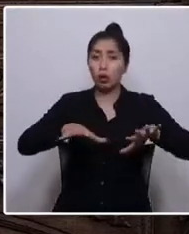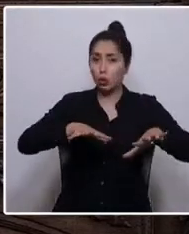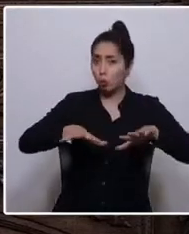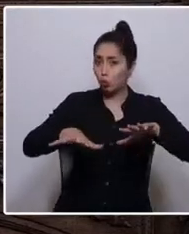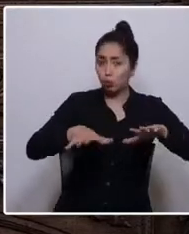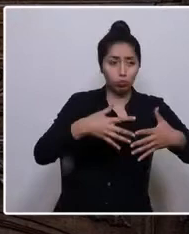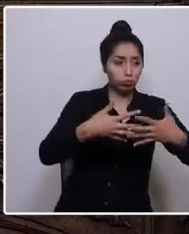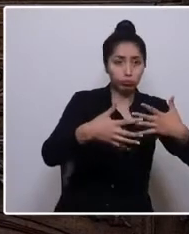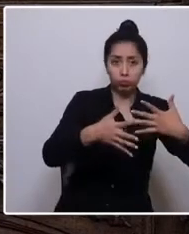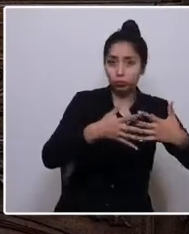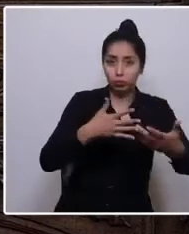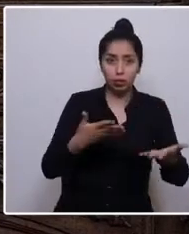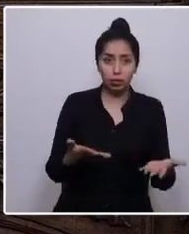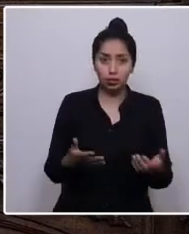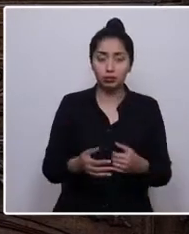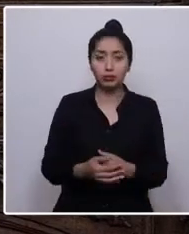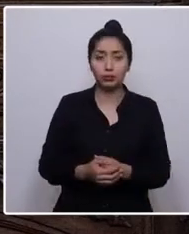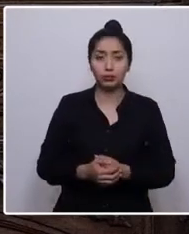recursos naturales.